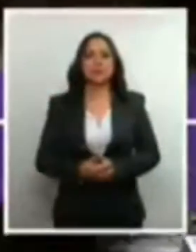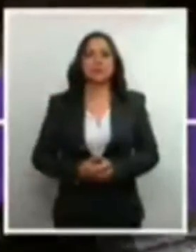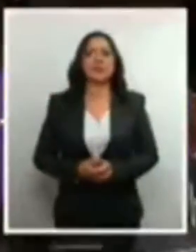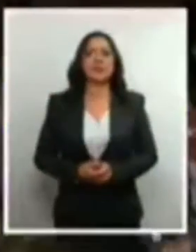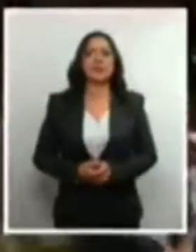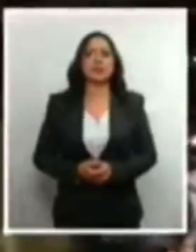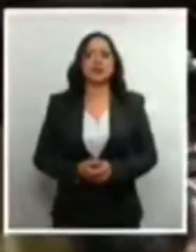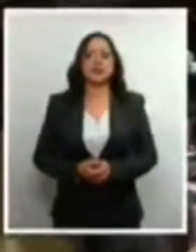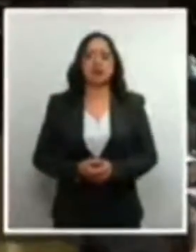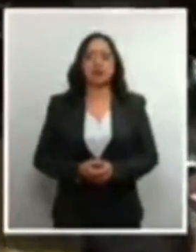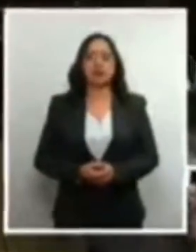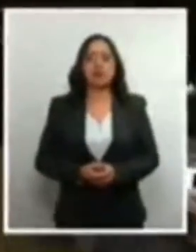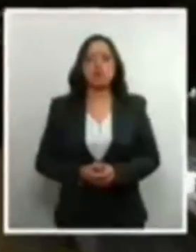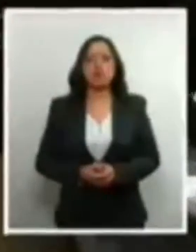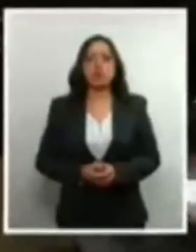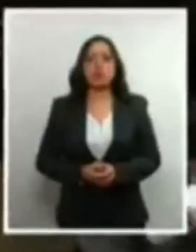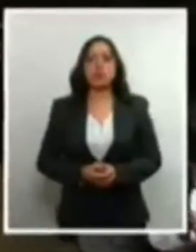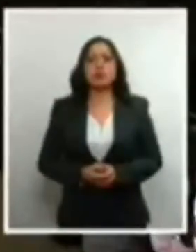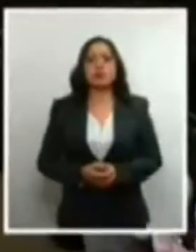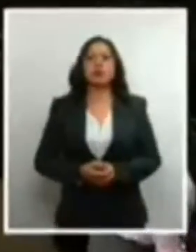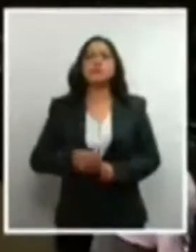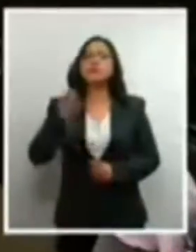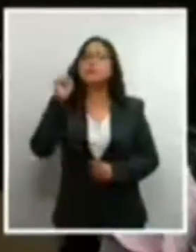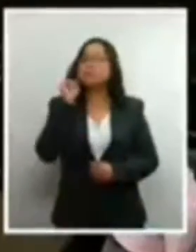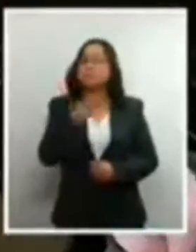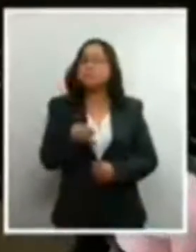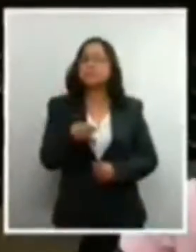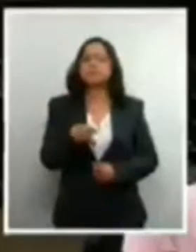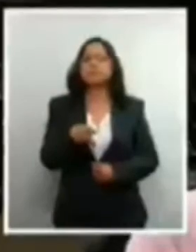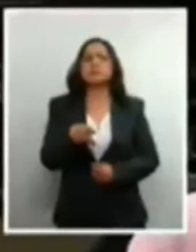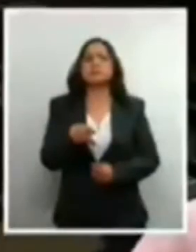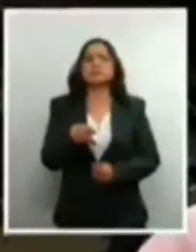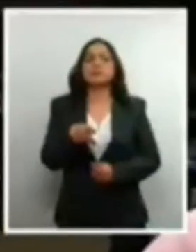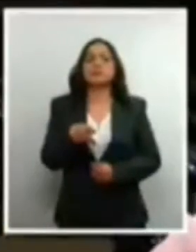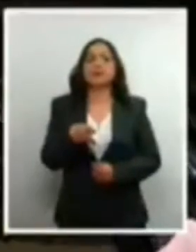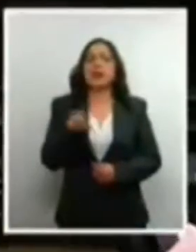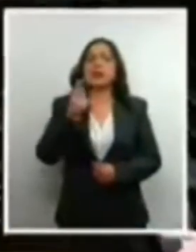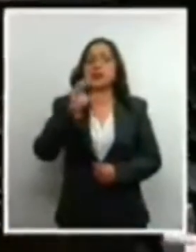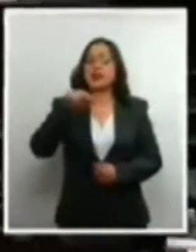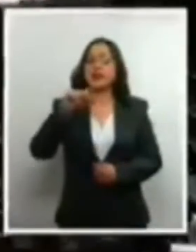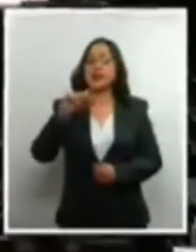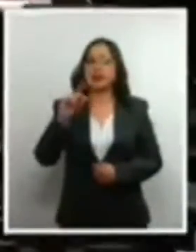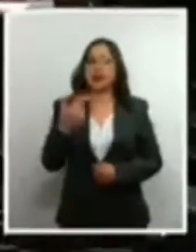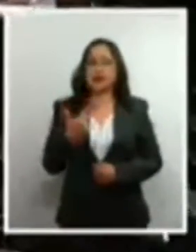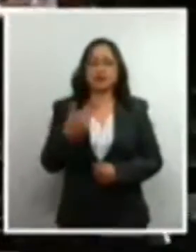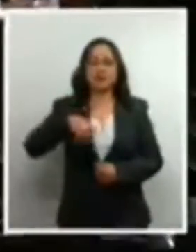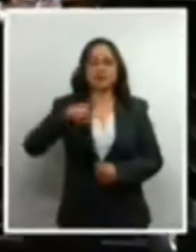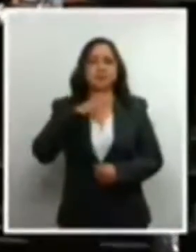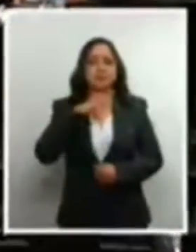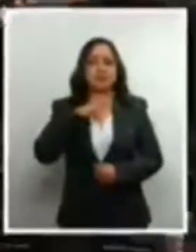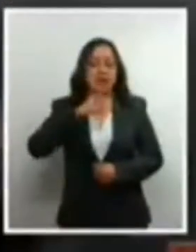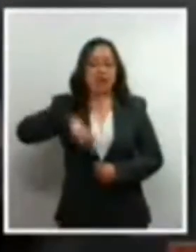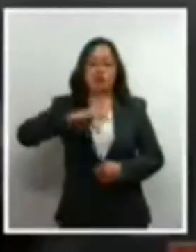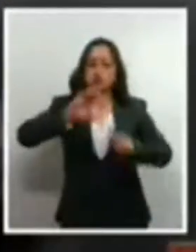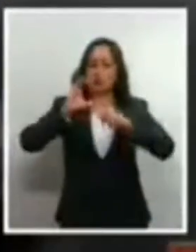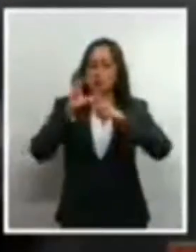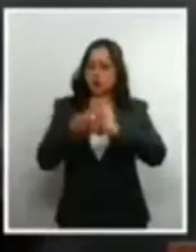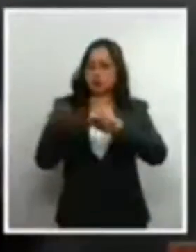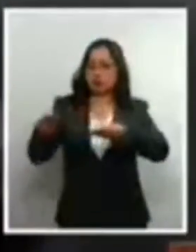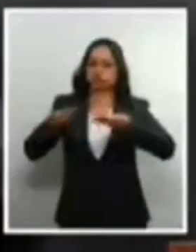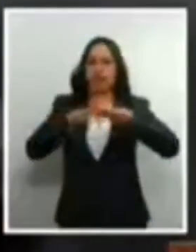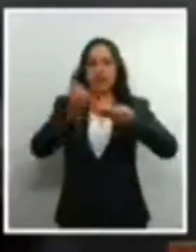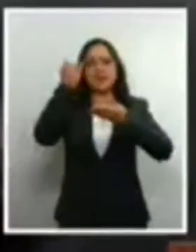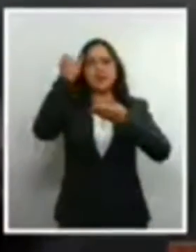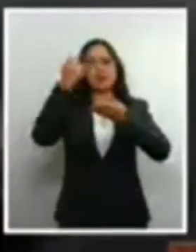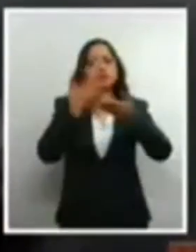A pesar de que la Comisión recibió un importante número de iniciativas